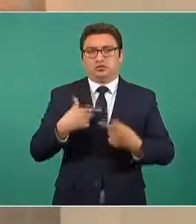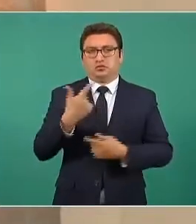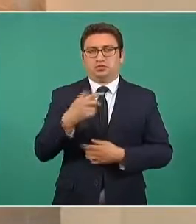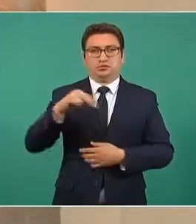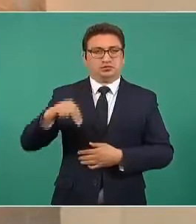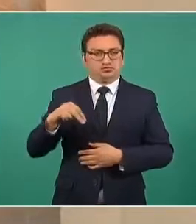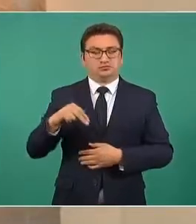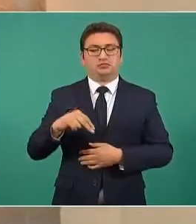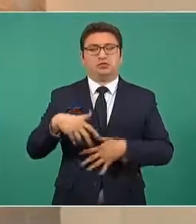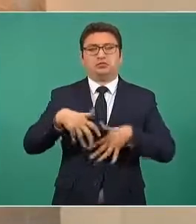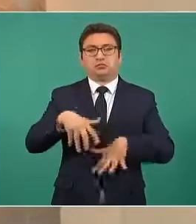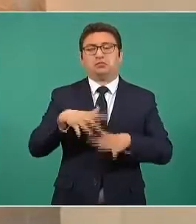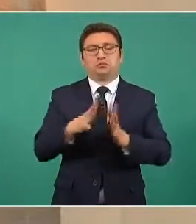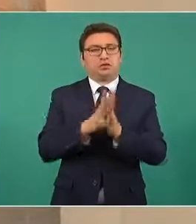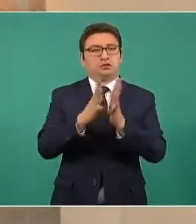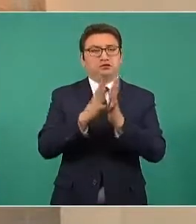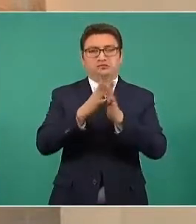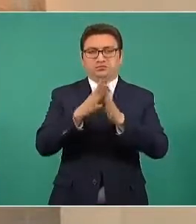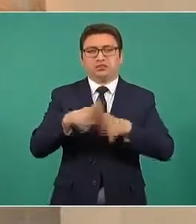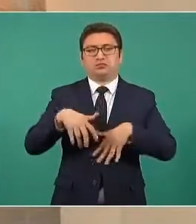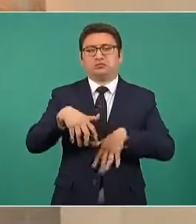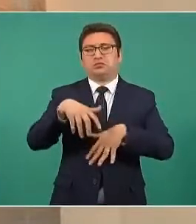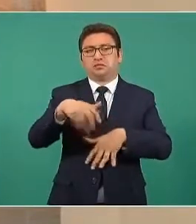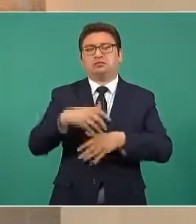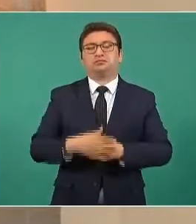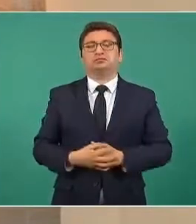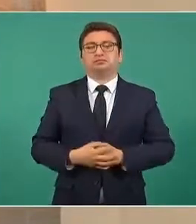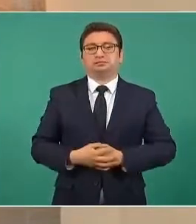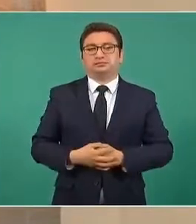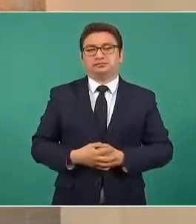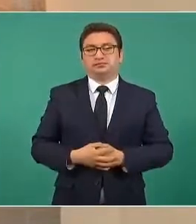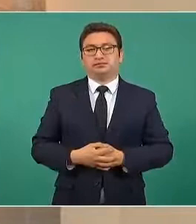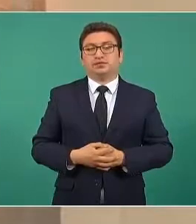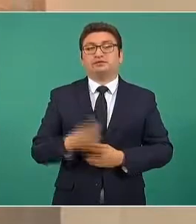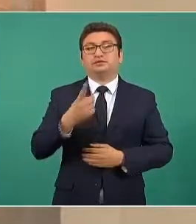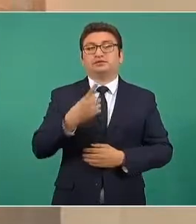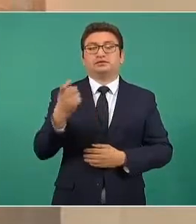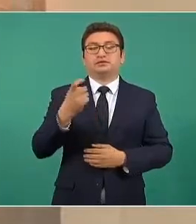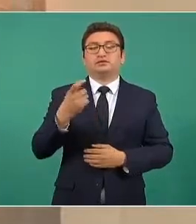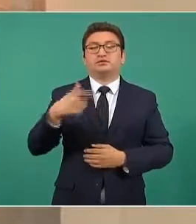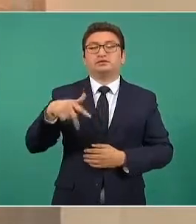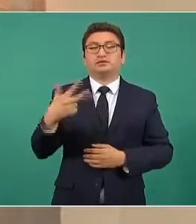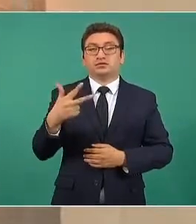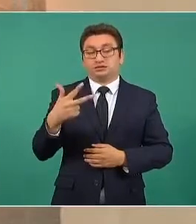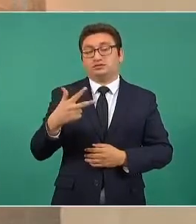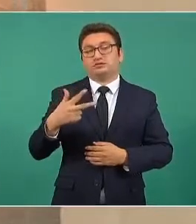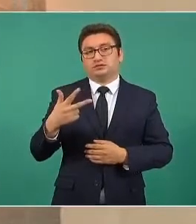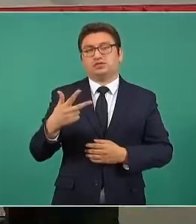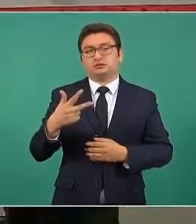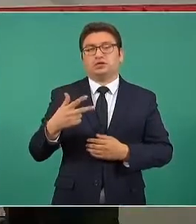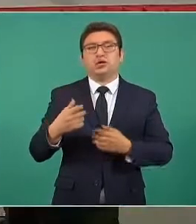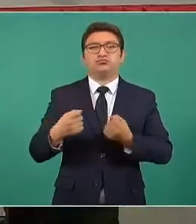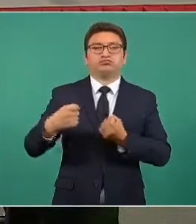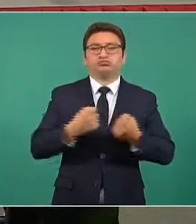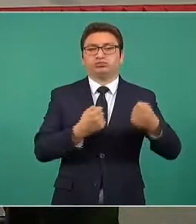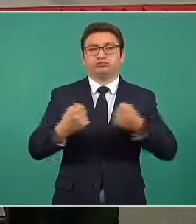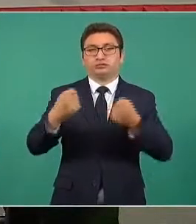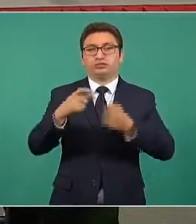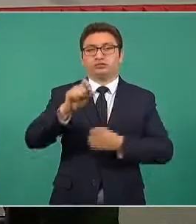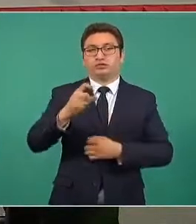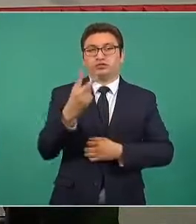Guardia Nacional tuvieron la oportunidad de desfilar 113 vehículos, de ellos 22